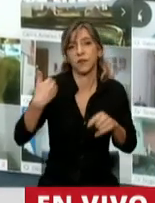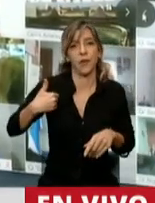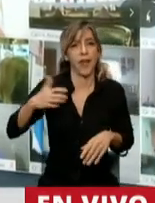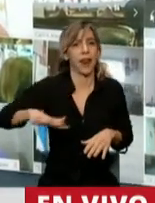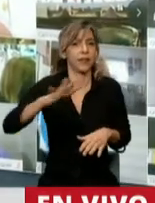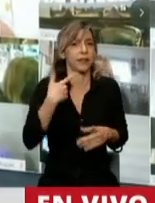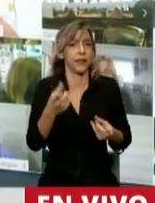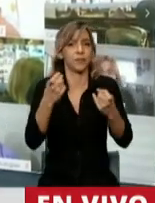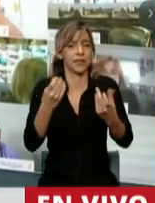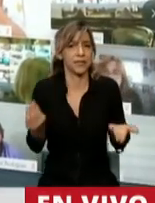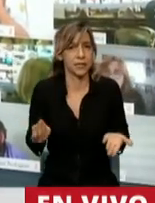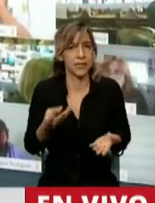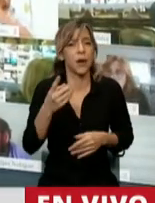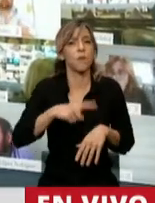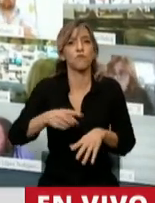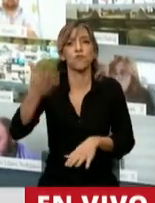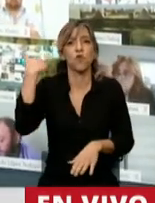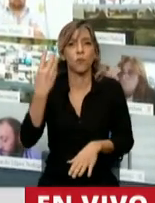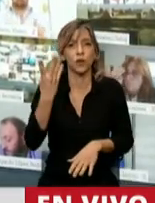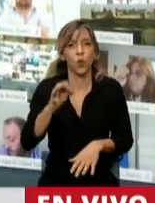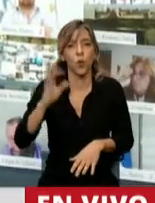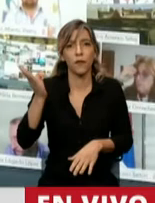con el 40% de...